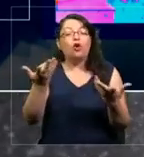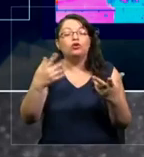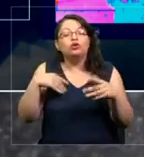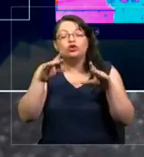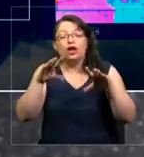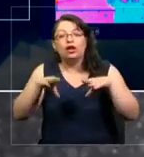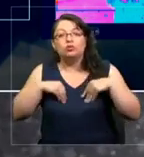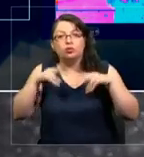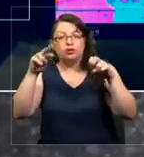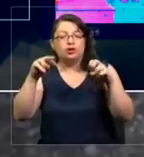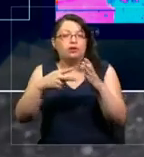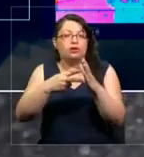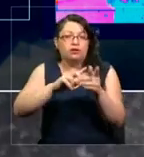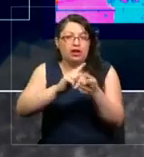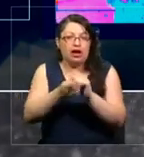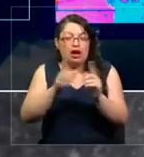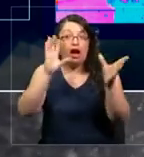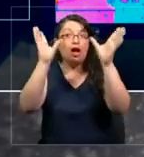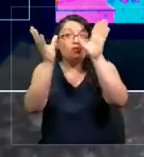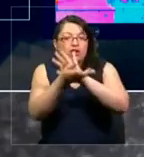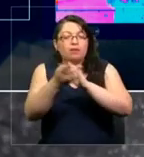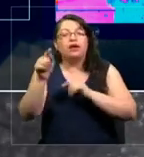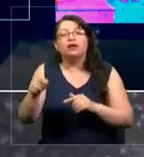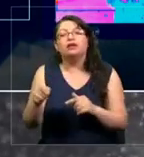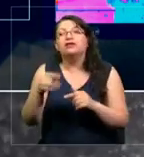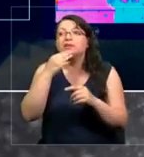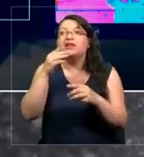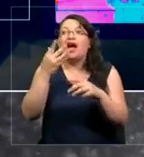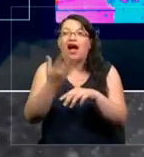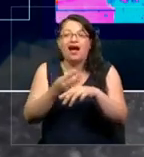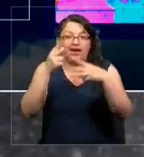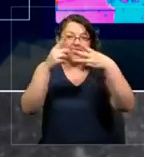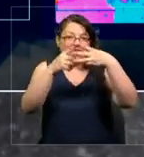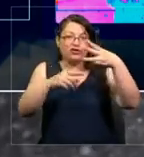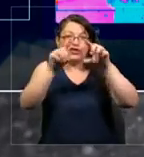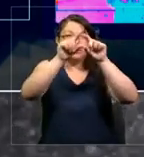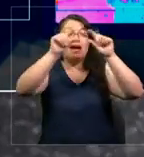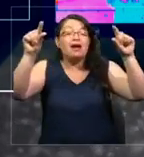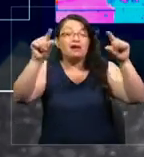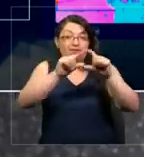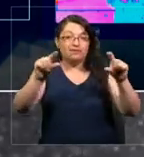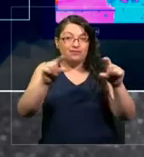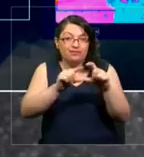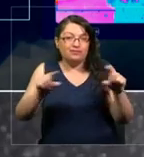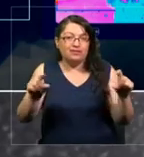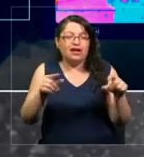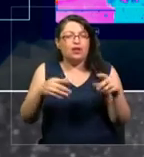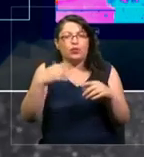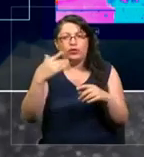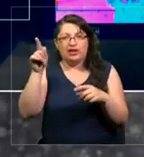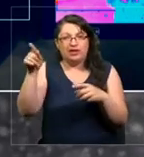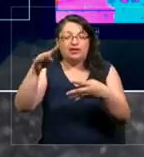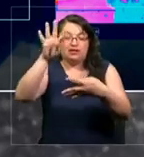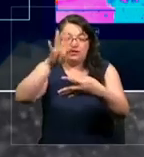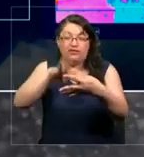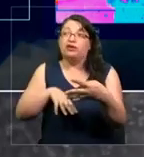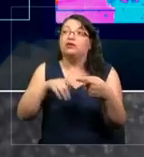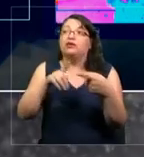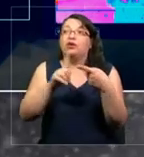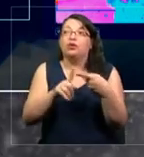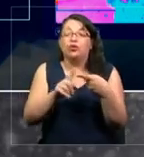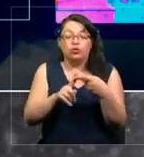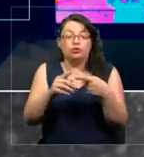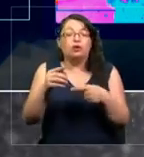este informe también. Y aquí están los tres mensajes principales de este informe. medio grado